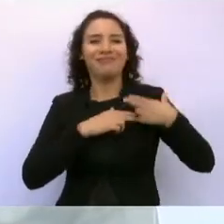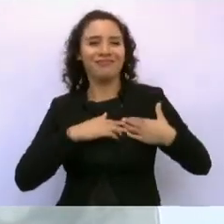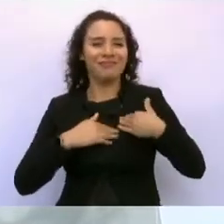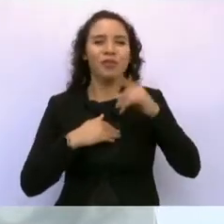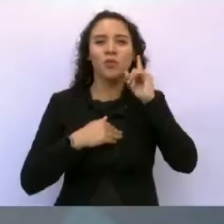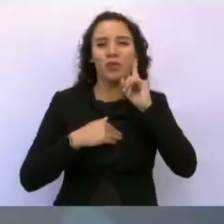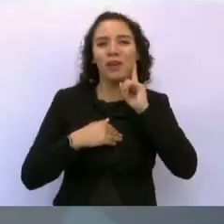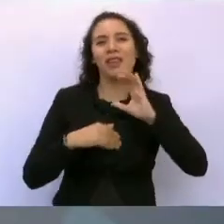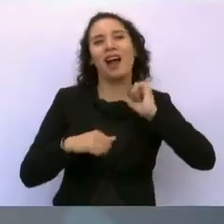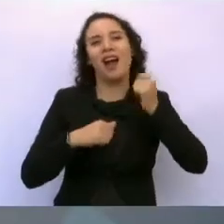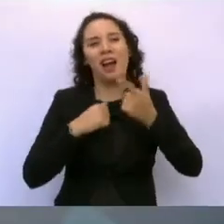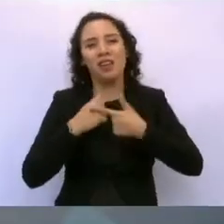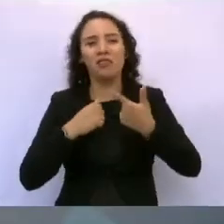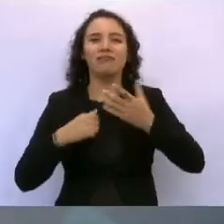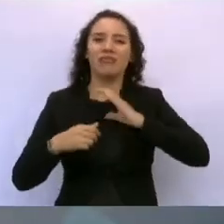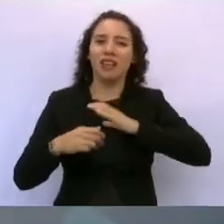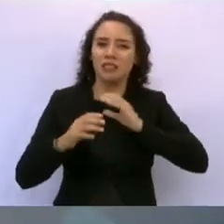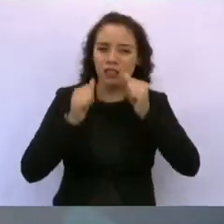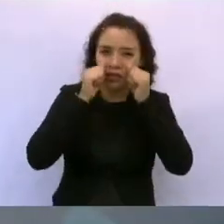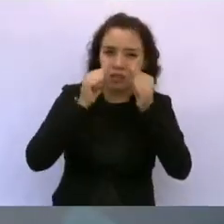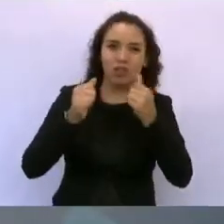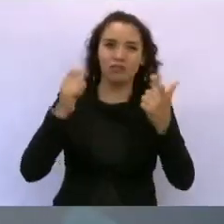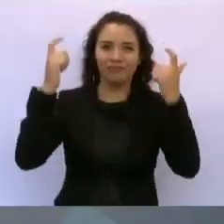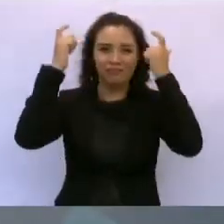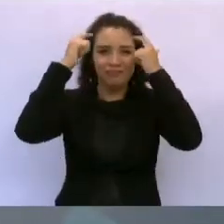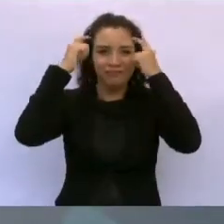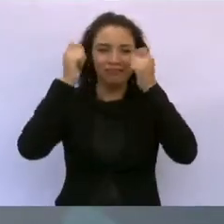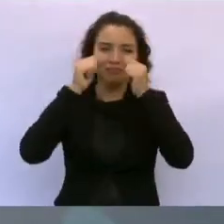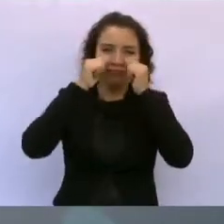tomografía y diálesis peritoneal.